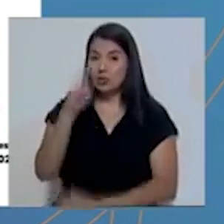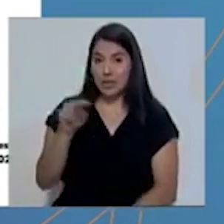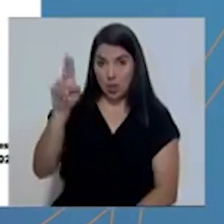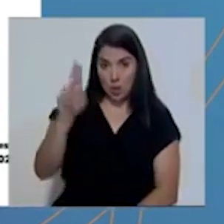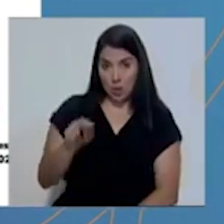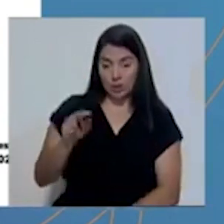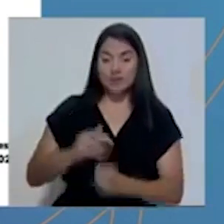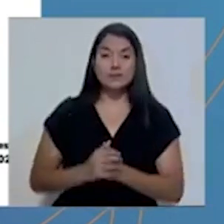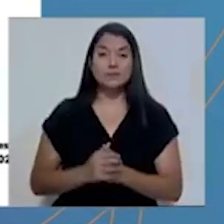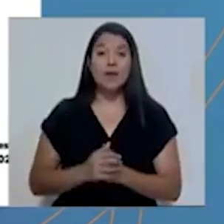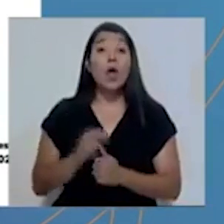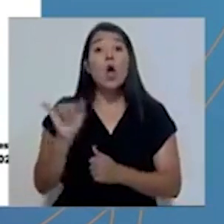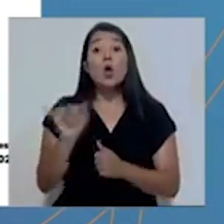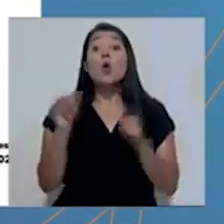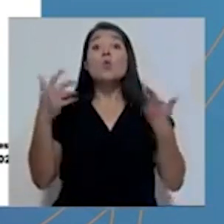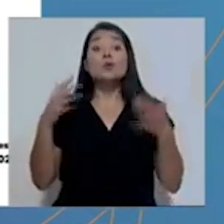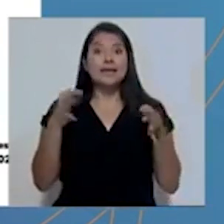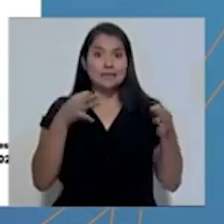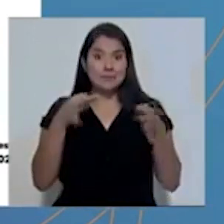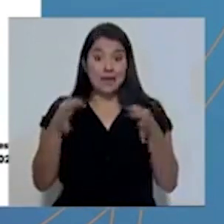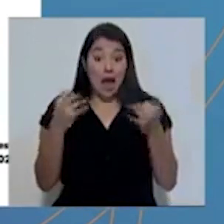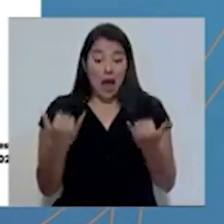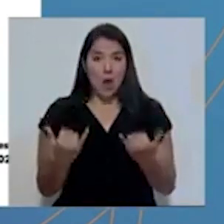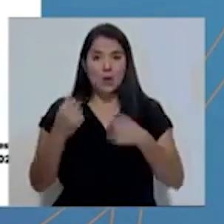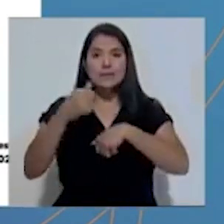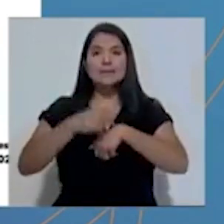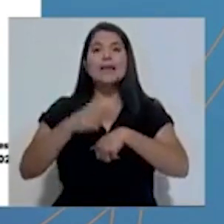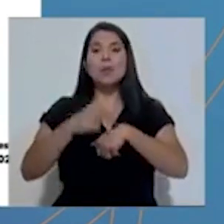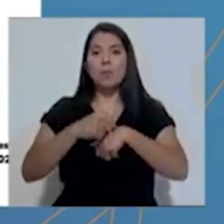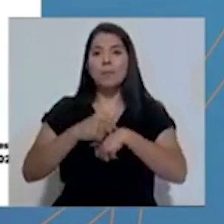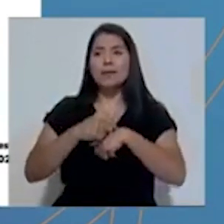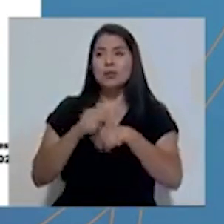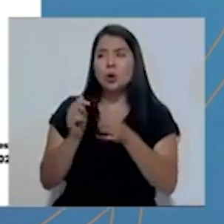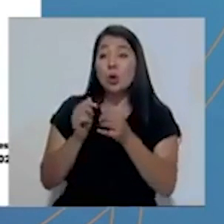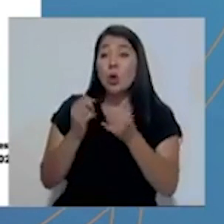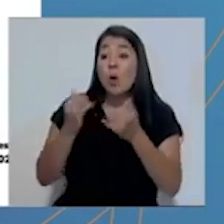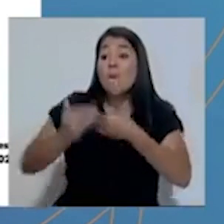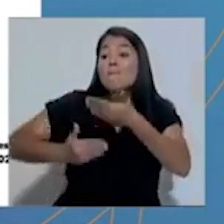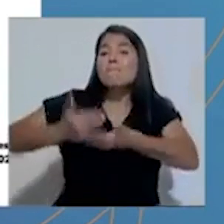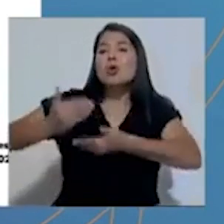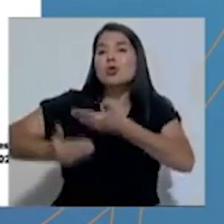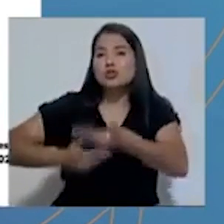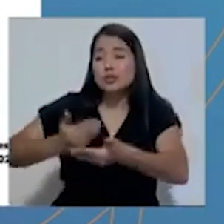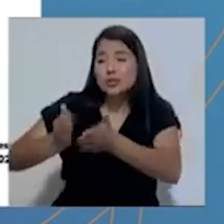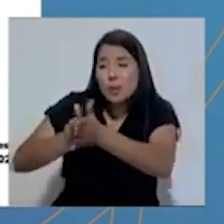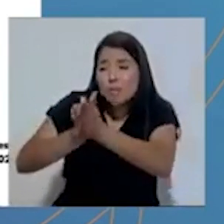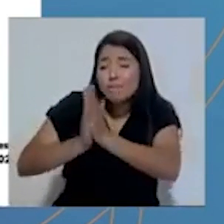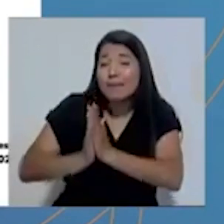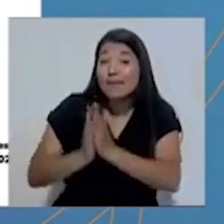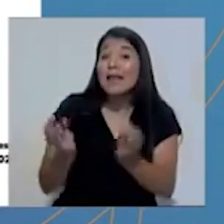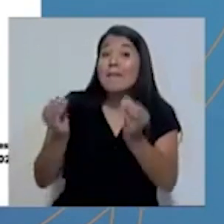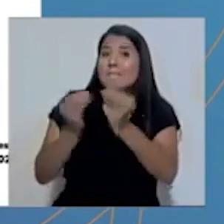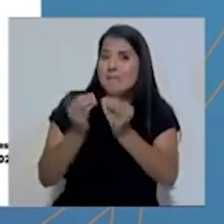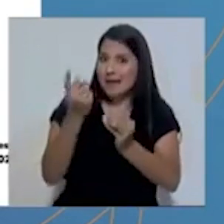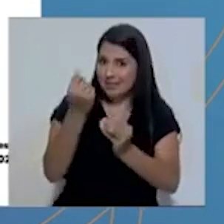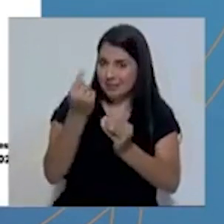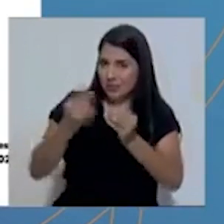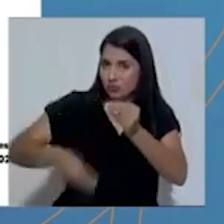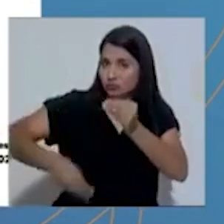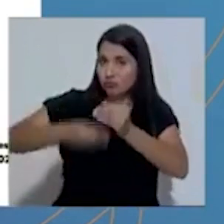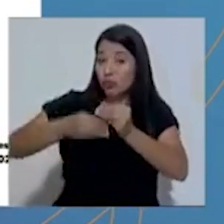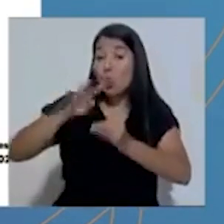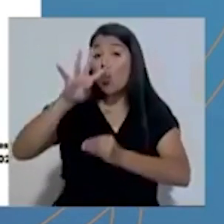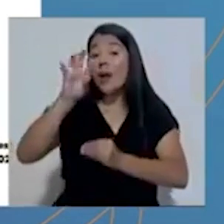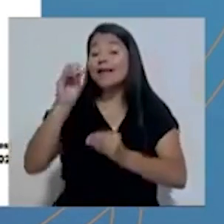Como se indicó, en este momento está en trámite un presupuesto extraordinario para reforzar este fondo en 40 mil